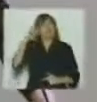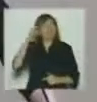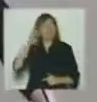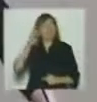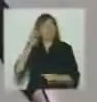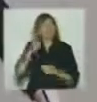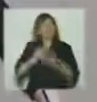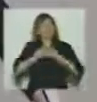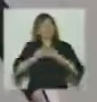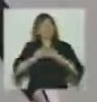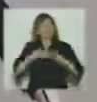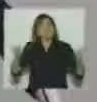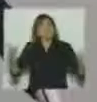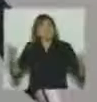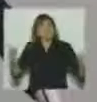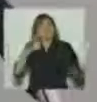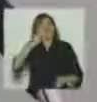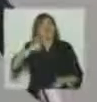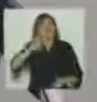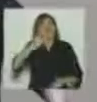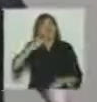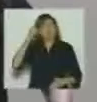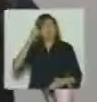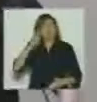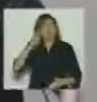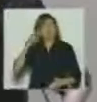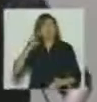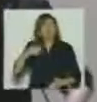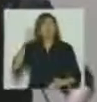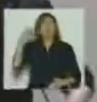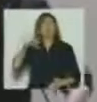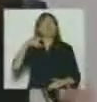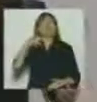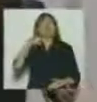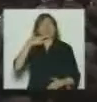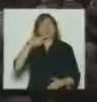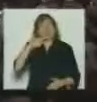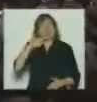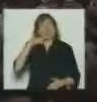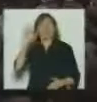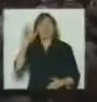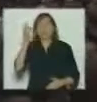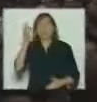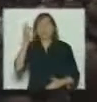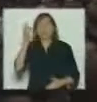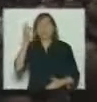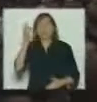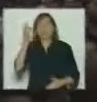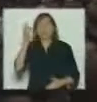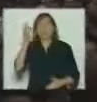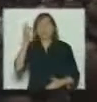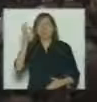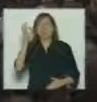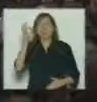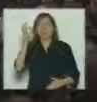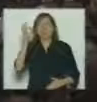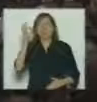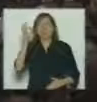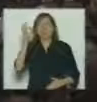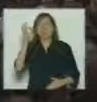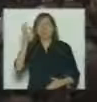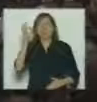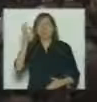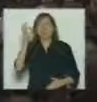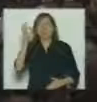1951. Ahí Evita pronunció aquella famosa frase, aunque deje